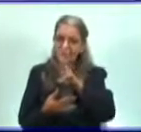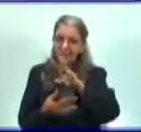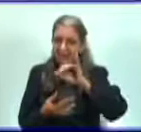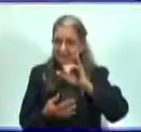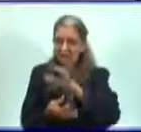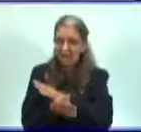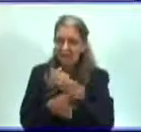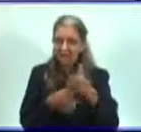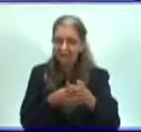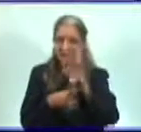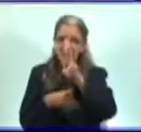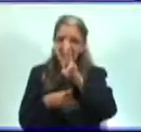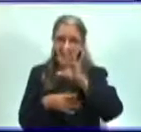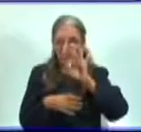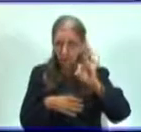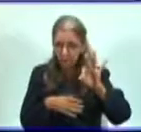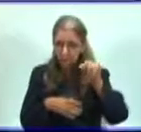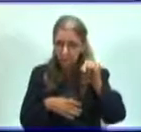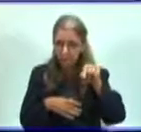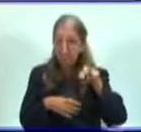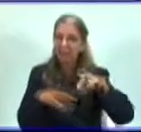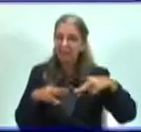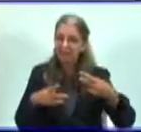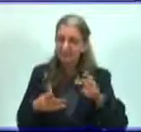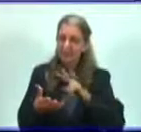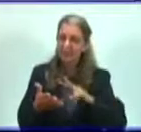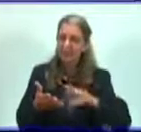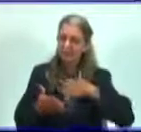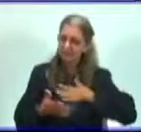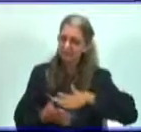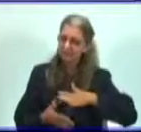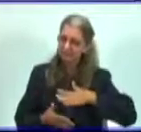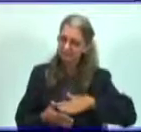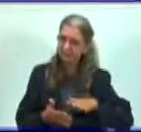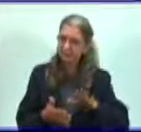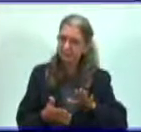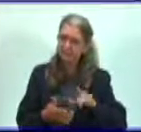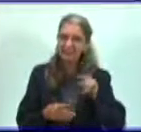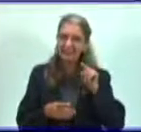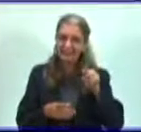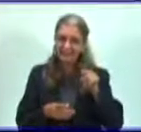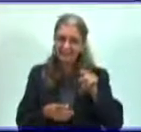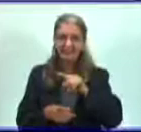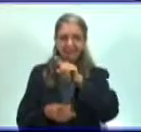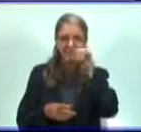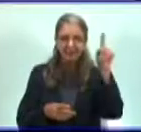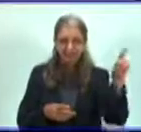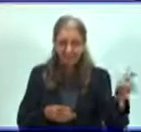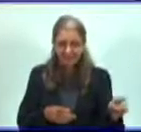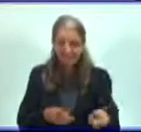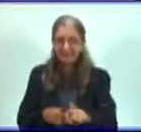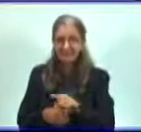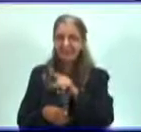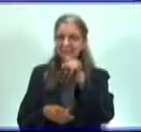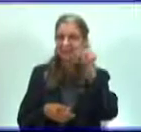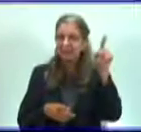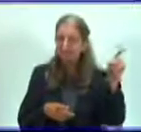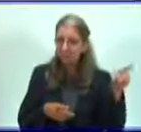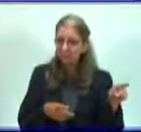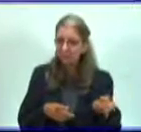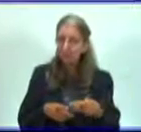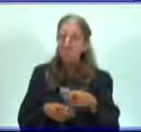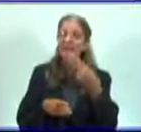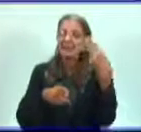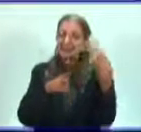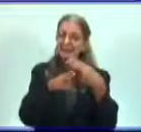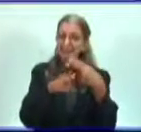después, puedes reafirmar esta nota. Este ciclo que acabé de explicar se le